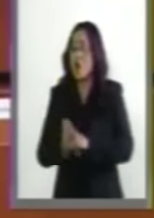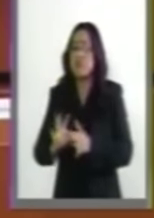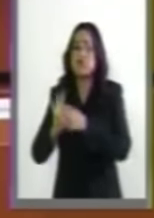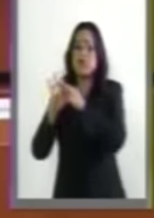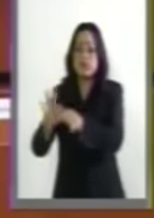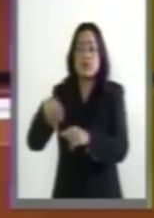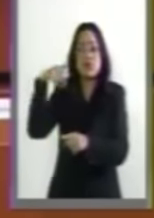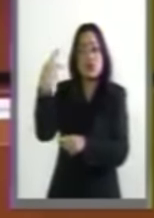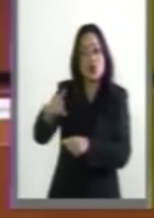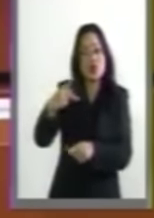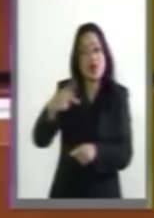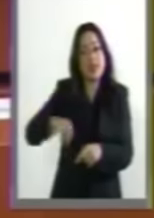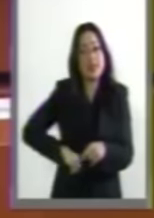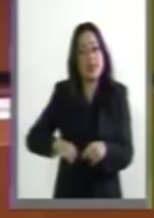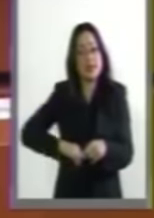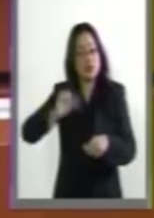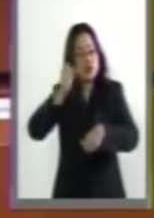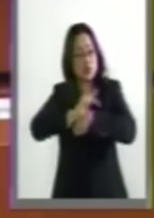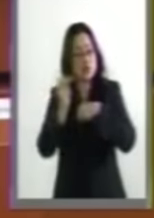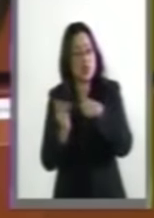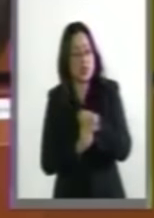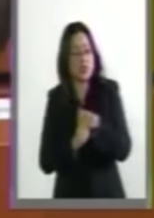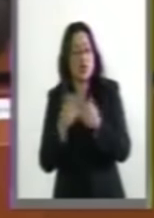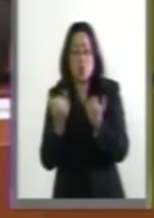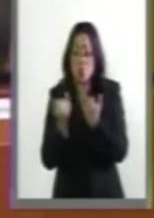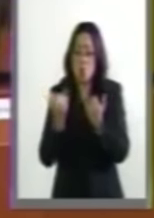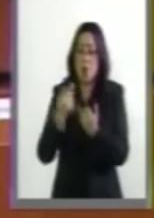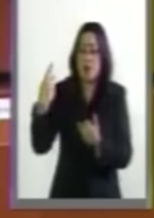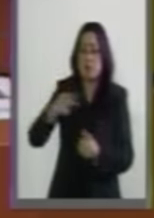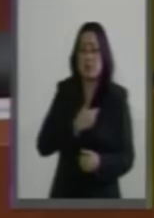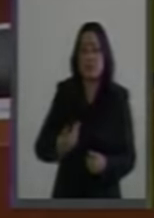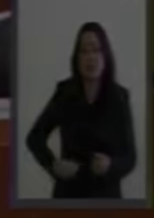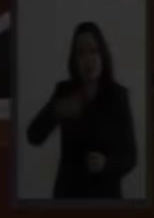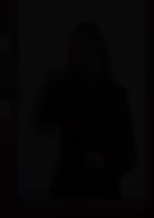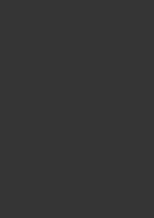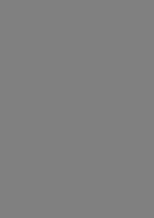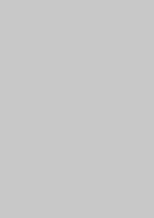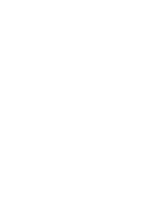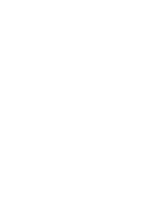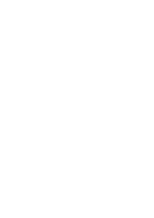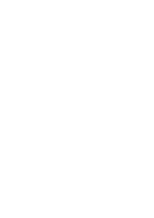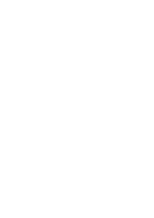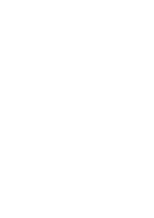de los intereses extranacionales del presidente de la República. Muchas gracias.